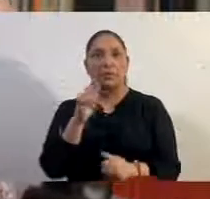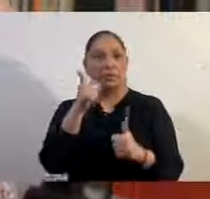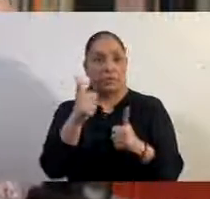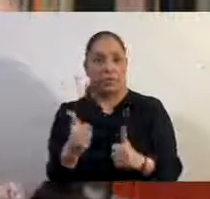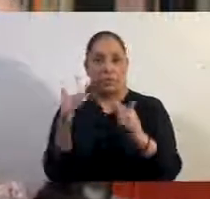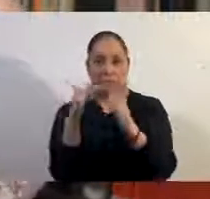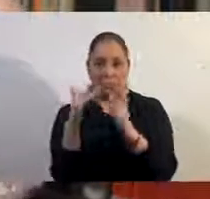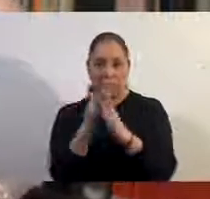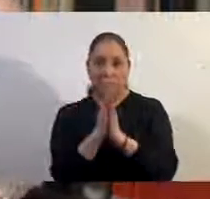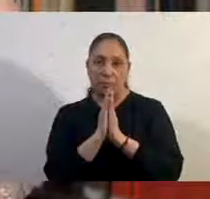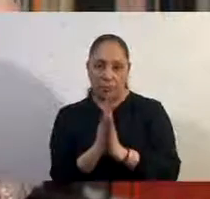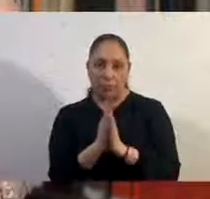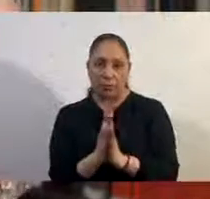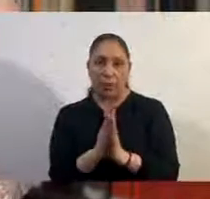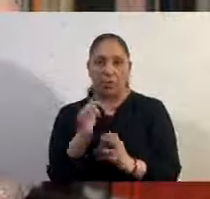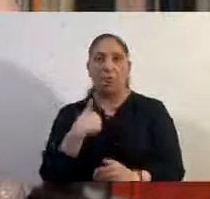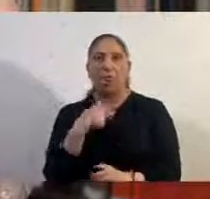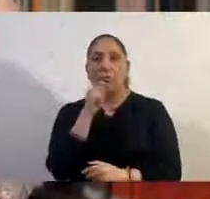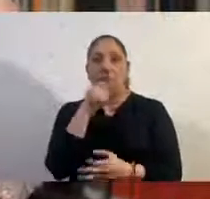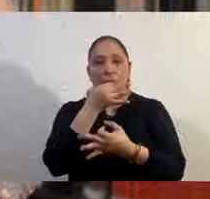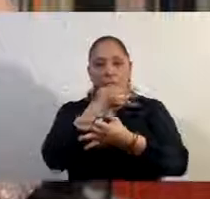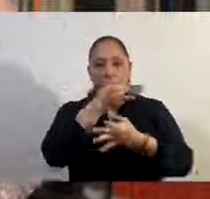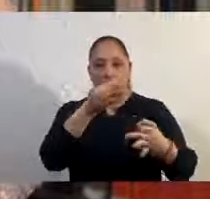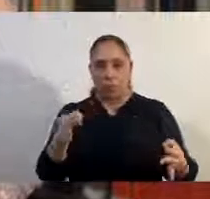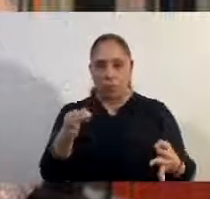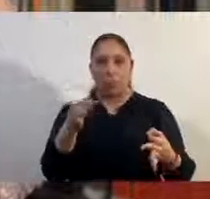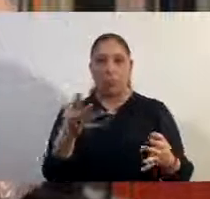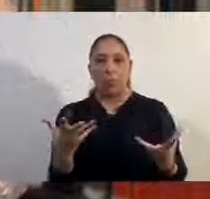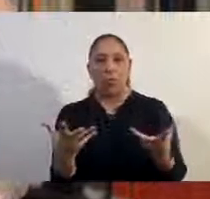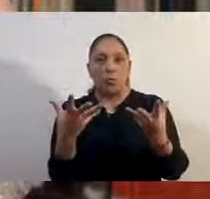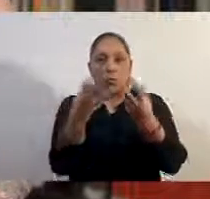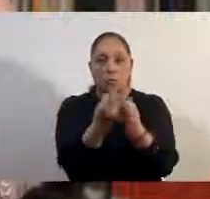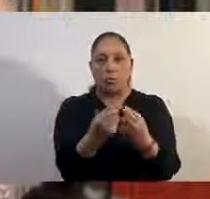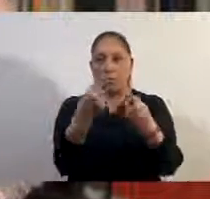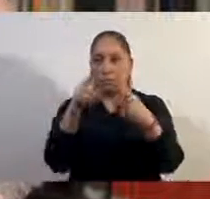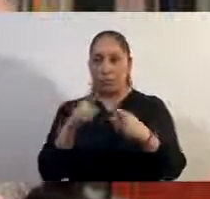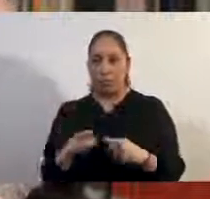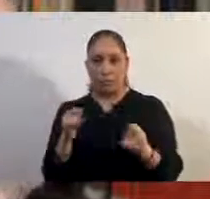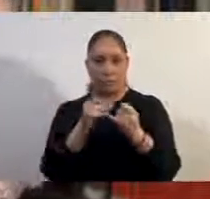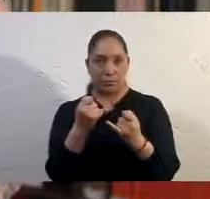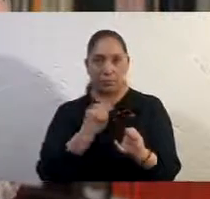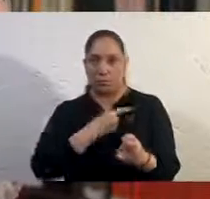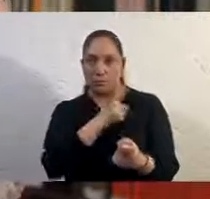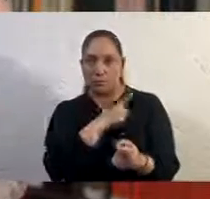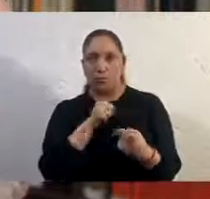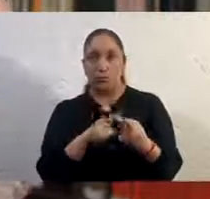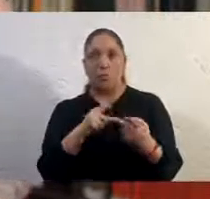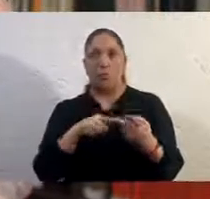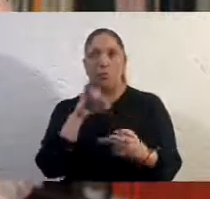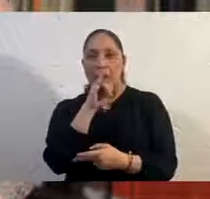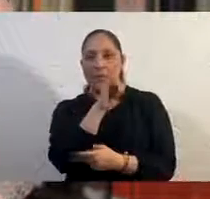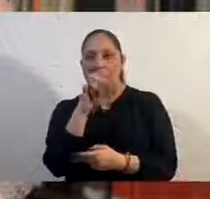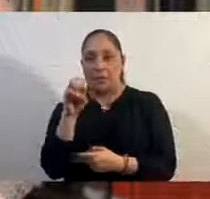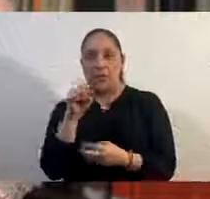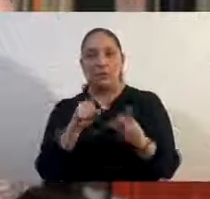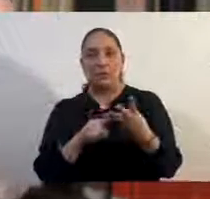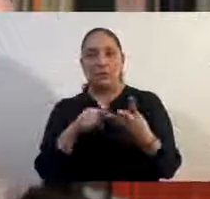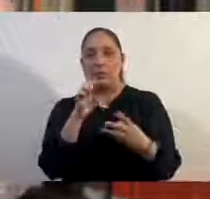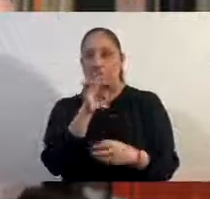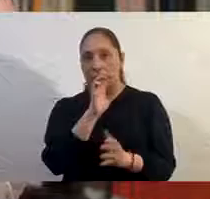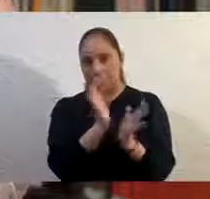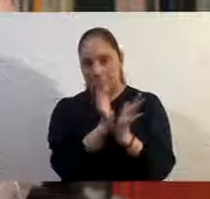informo también que en coordinación con los Institutos Nacionales de Salud, el IMSS, el Issste y los hospitales de la Ciudad de México,